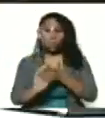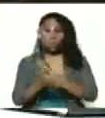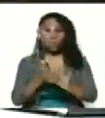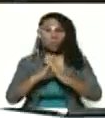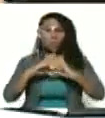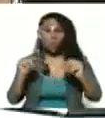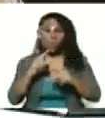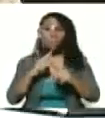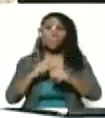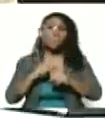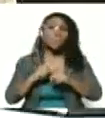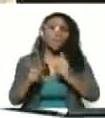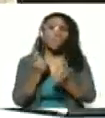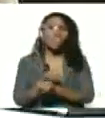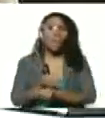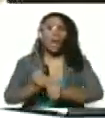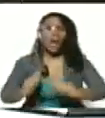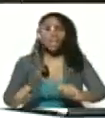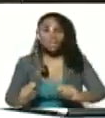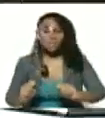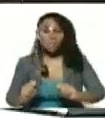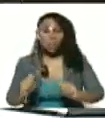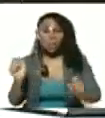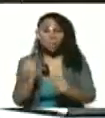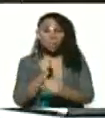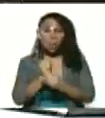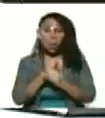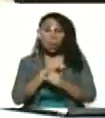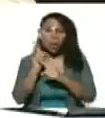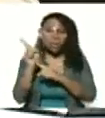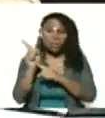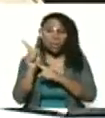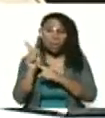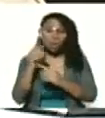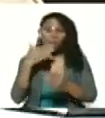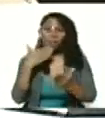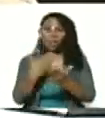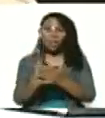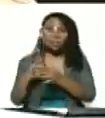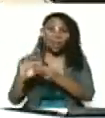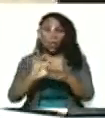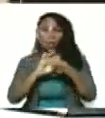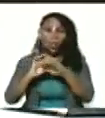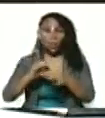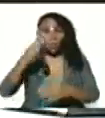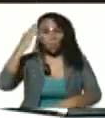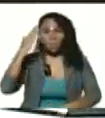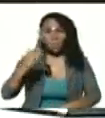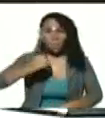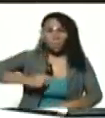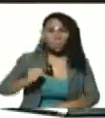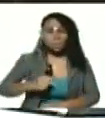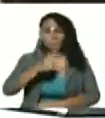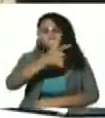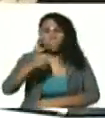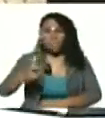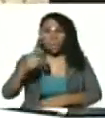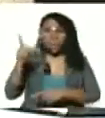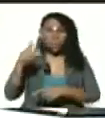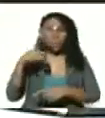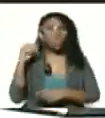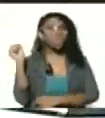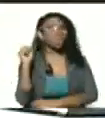Pero como fracasaron en la Operación Gedeon, gracias a la Unión Cívico-Militar-Policial, se hicieron los locos.